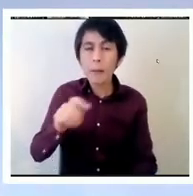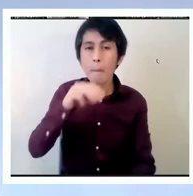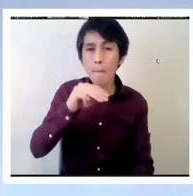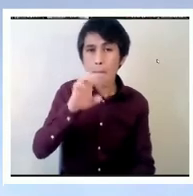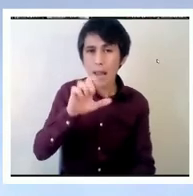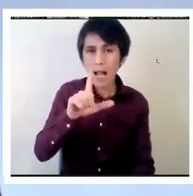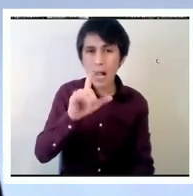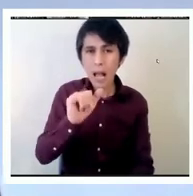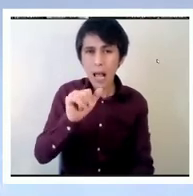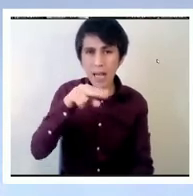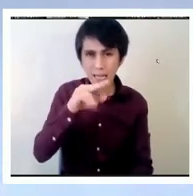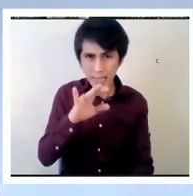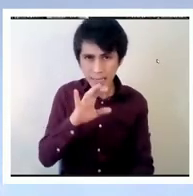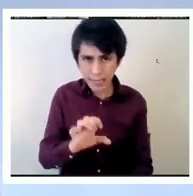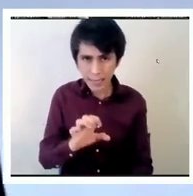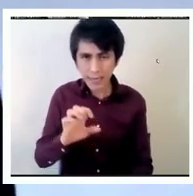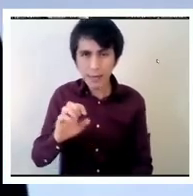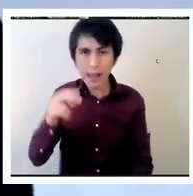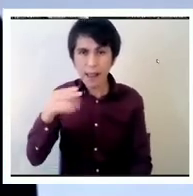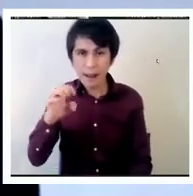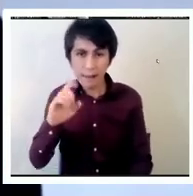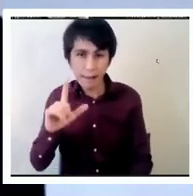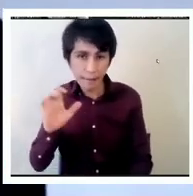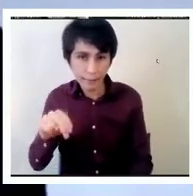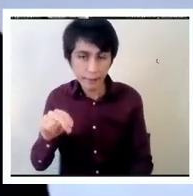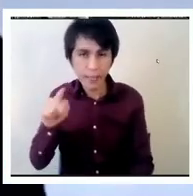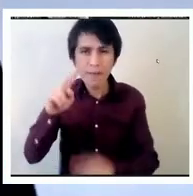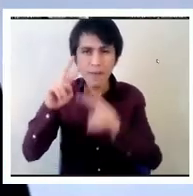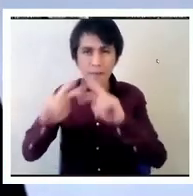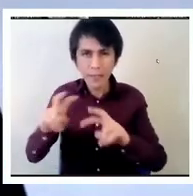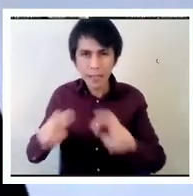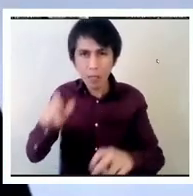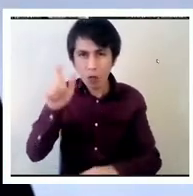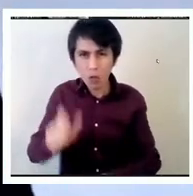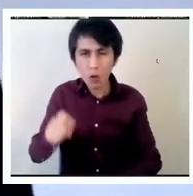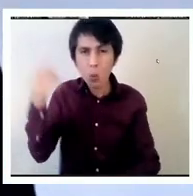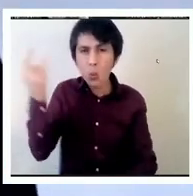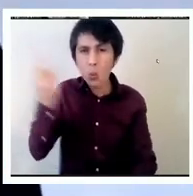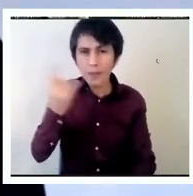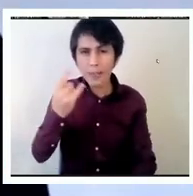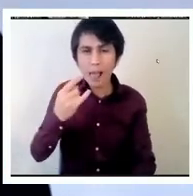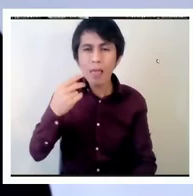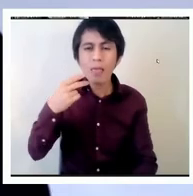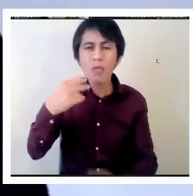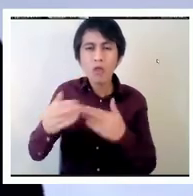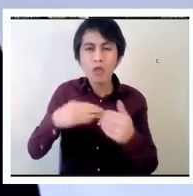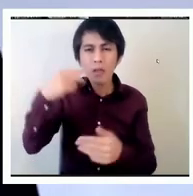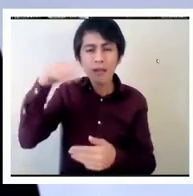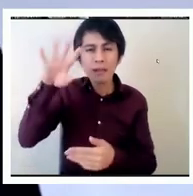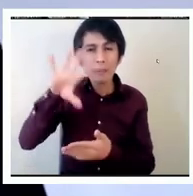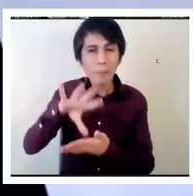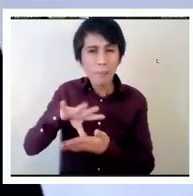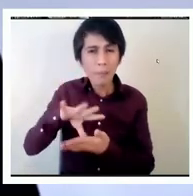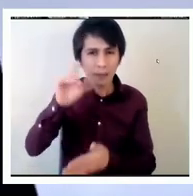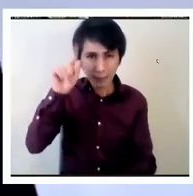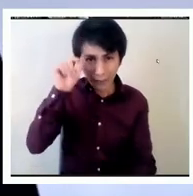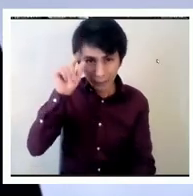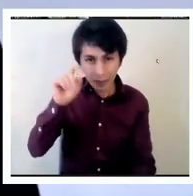que es investigadora de la Universidad de Amsterdam, es profesora de gobernanza,